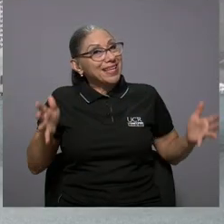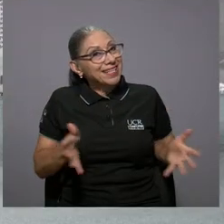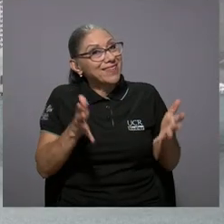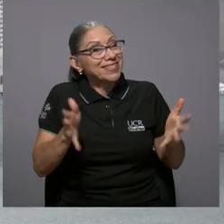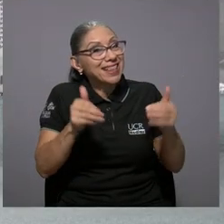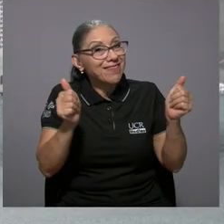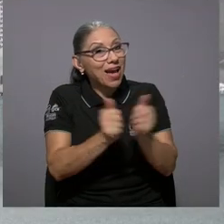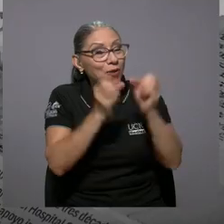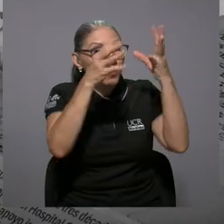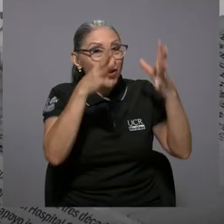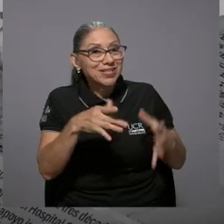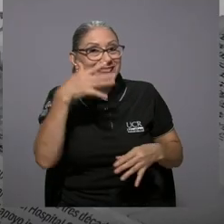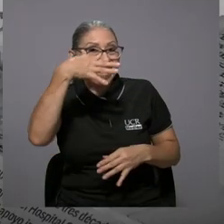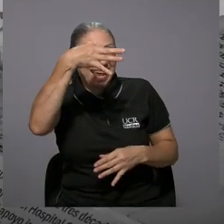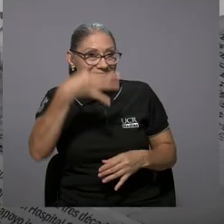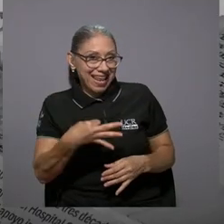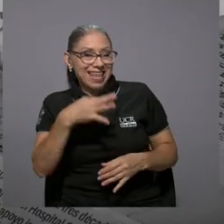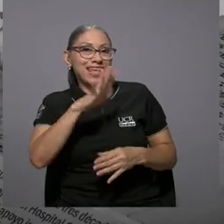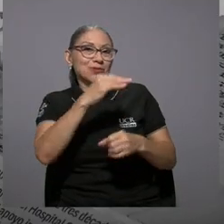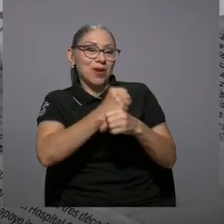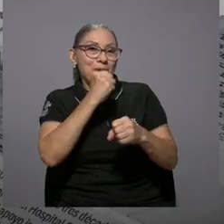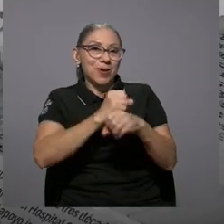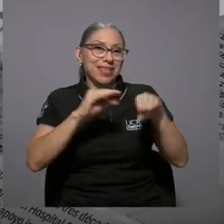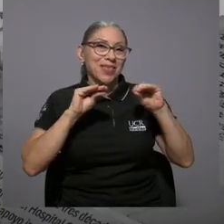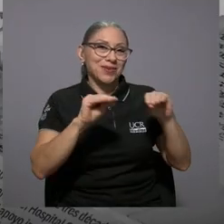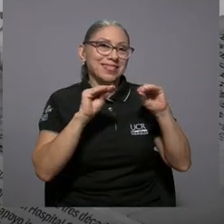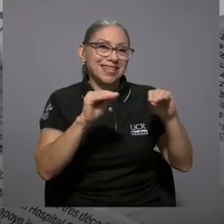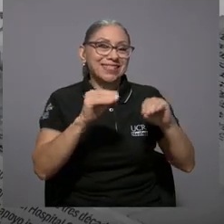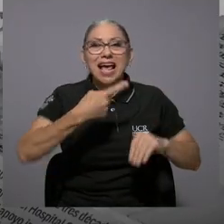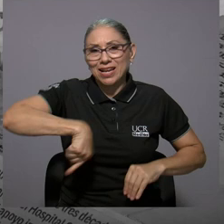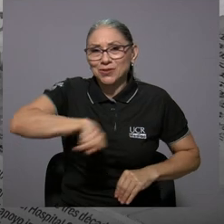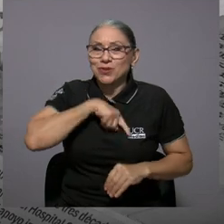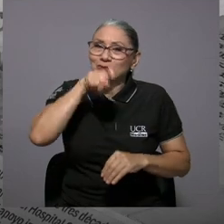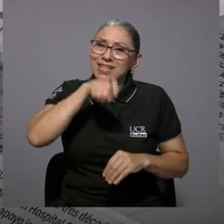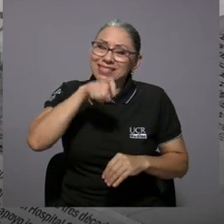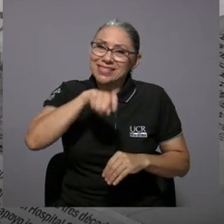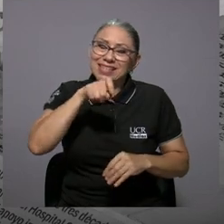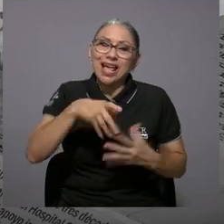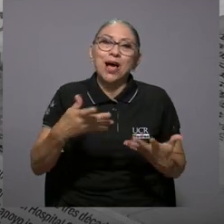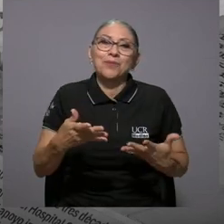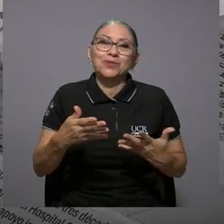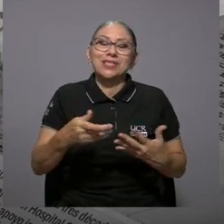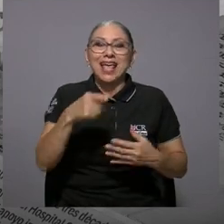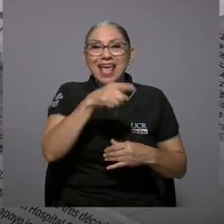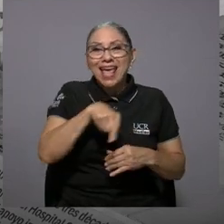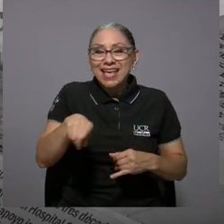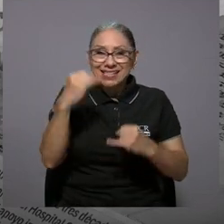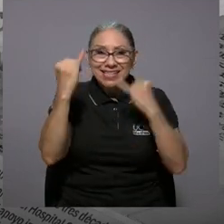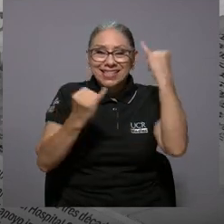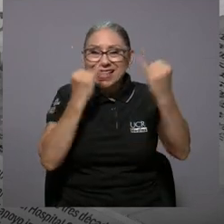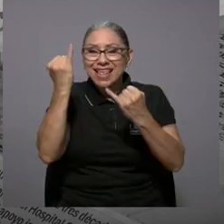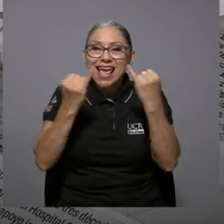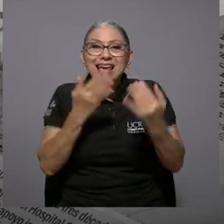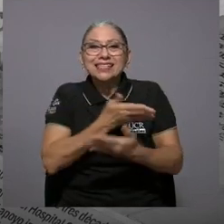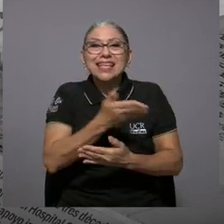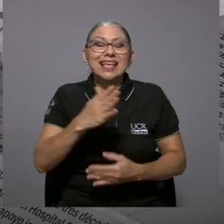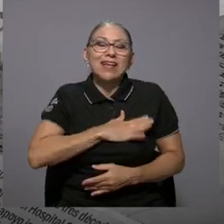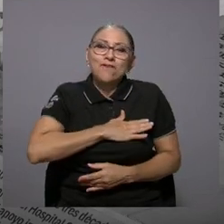vamos a quedar con eso. Estaba incentivada con una docente que creía en su labor de docencia. Necesitamos